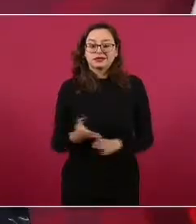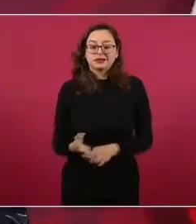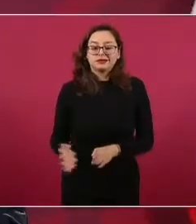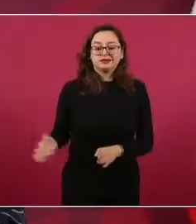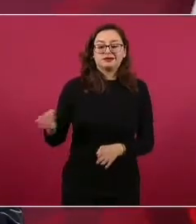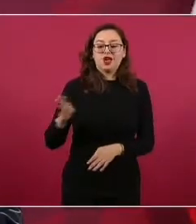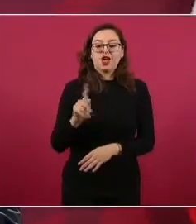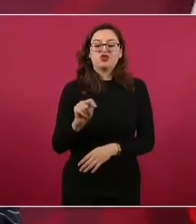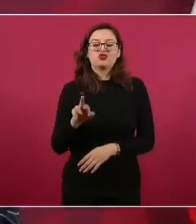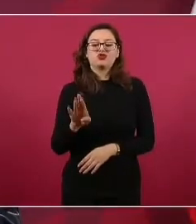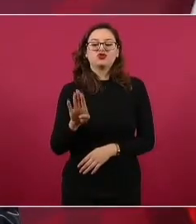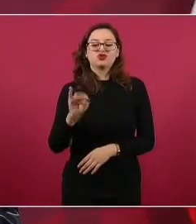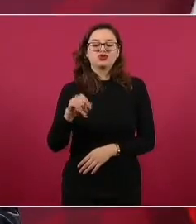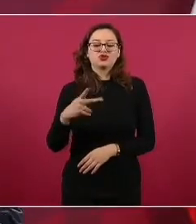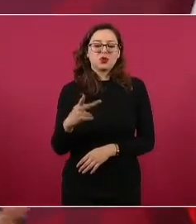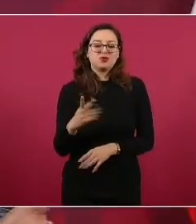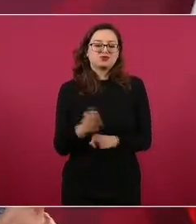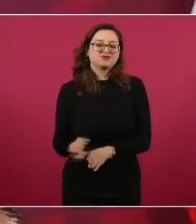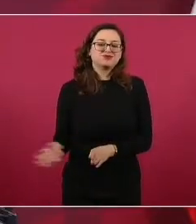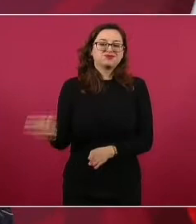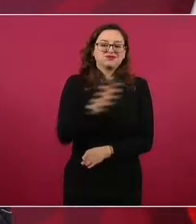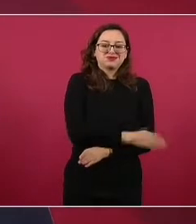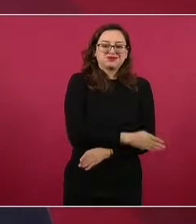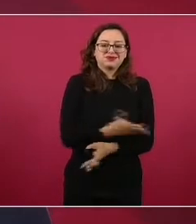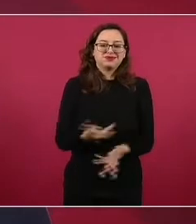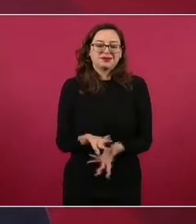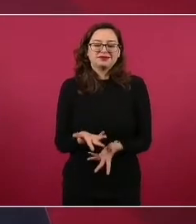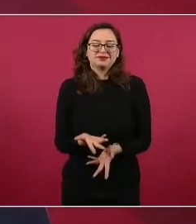cuatro años.